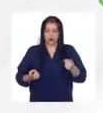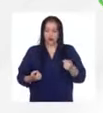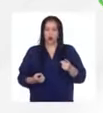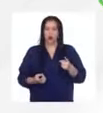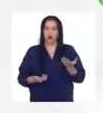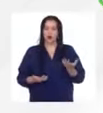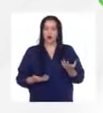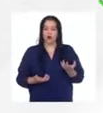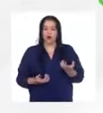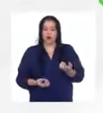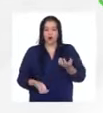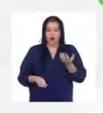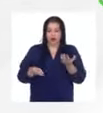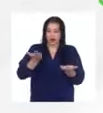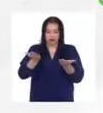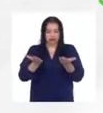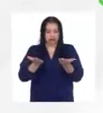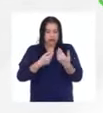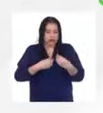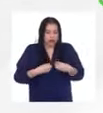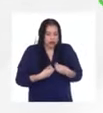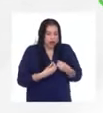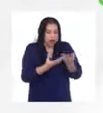el sacrificio y la gratitud